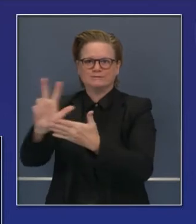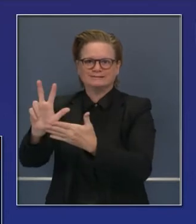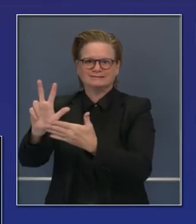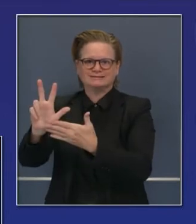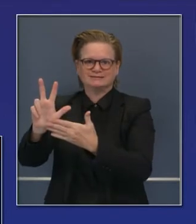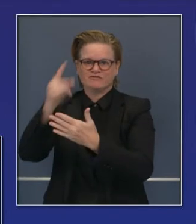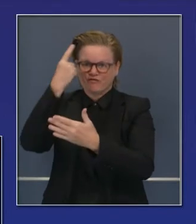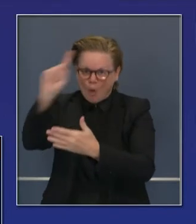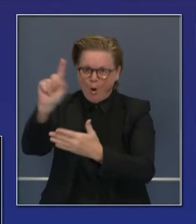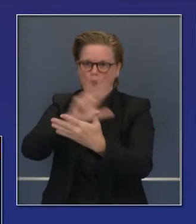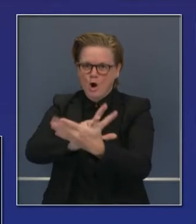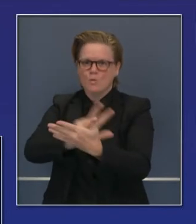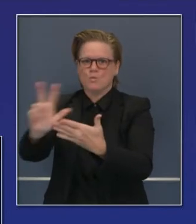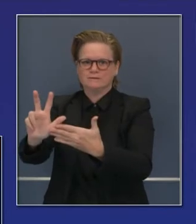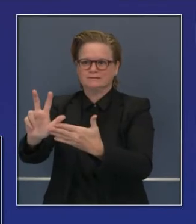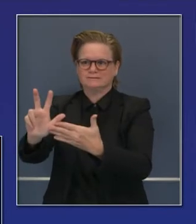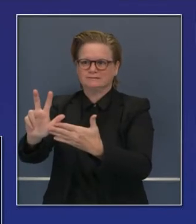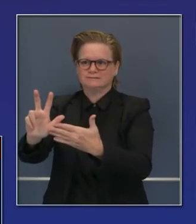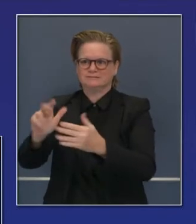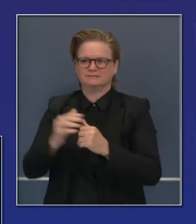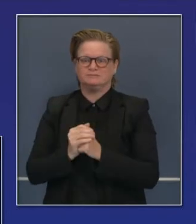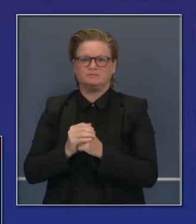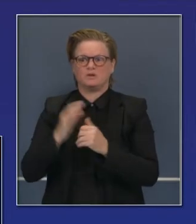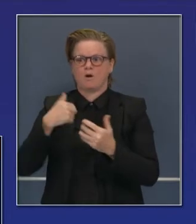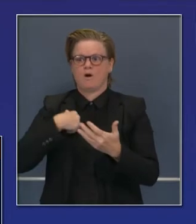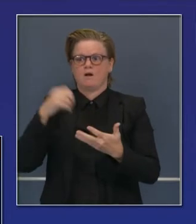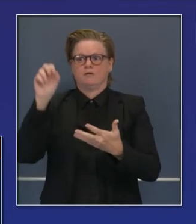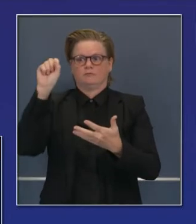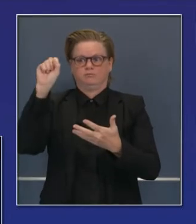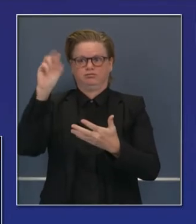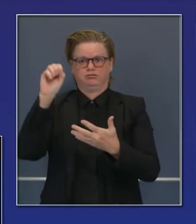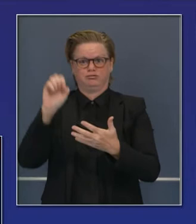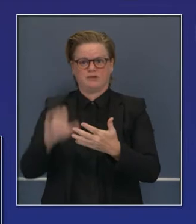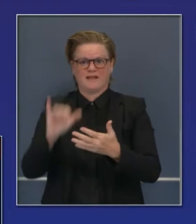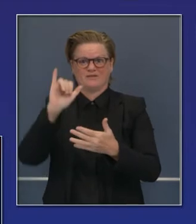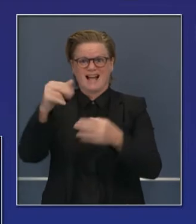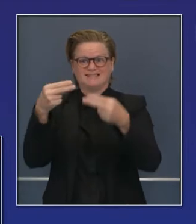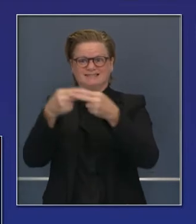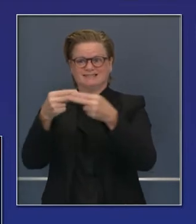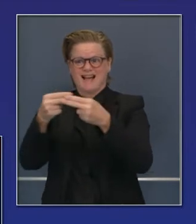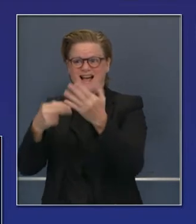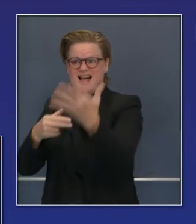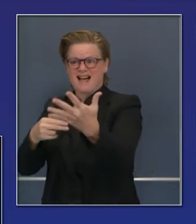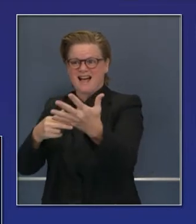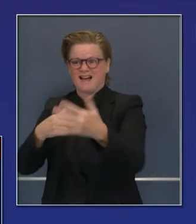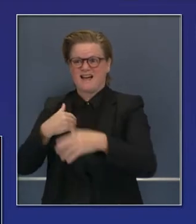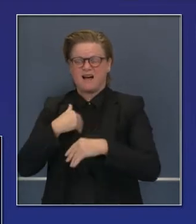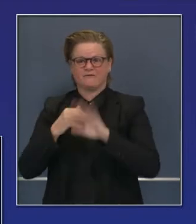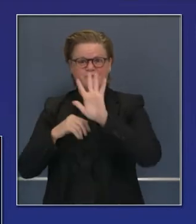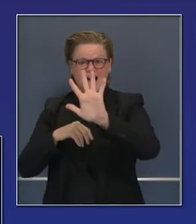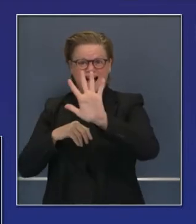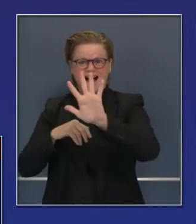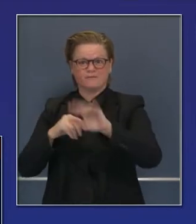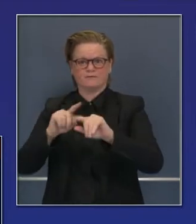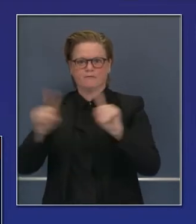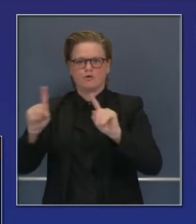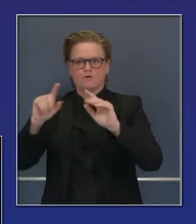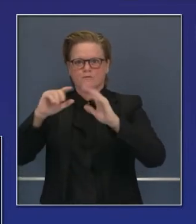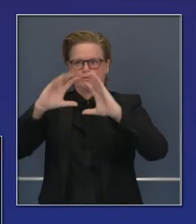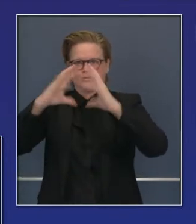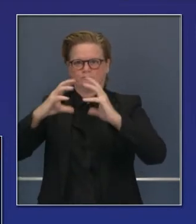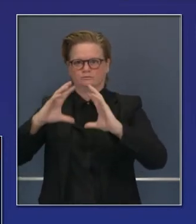Estas regiones son definidas en esta transparencia. Hay cinco regiones en este estado.